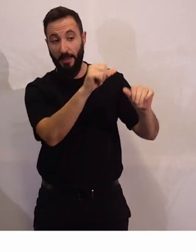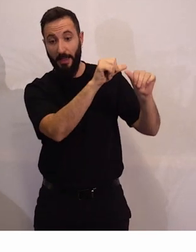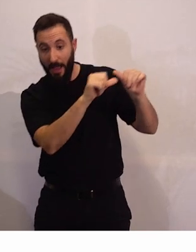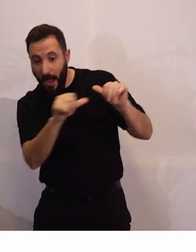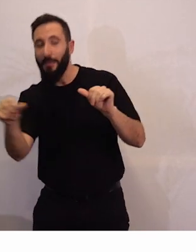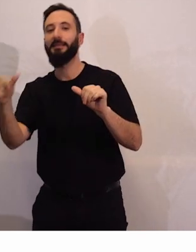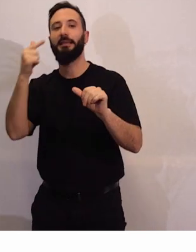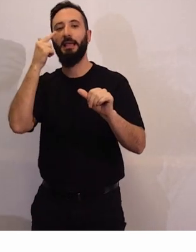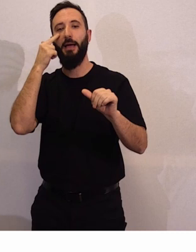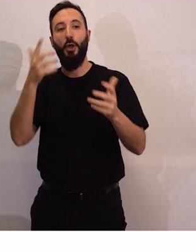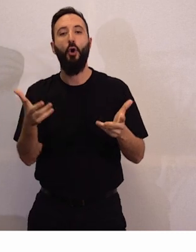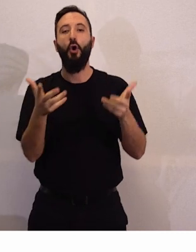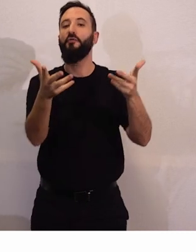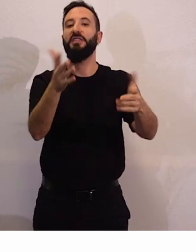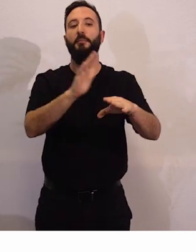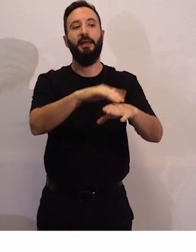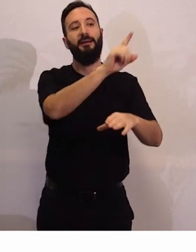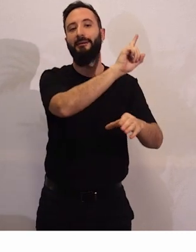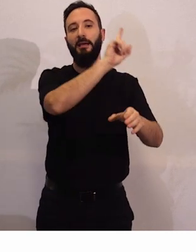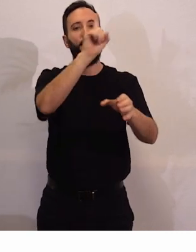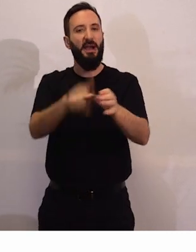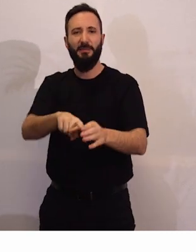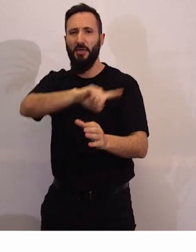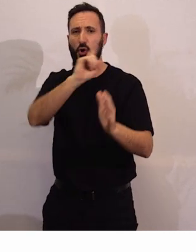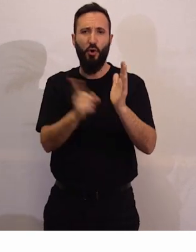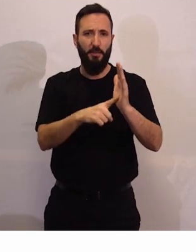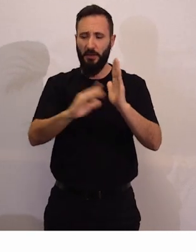contar con y es importante contar con ellas en todo momento.